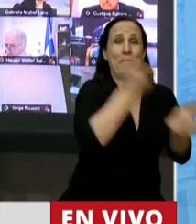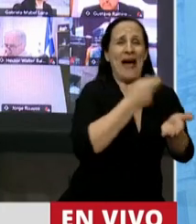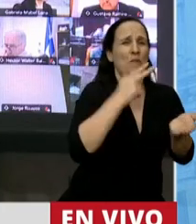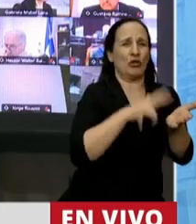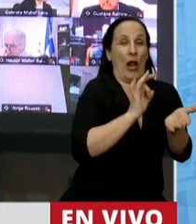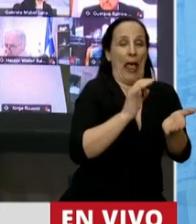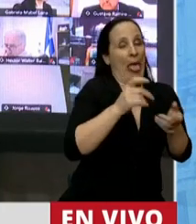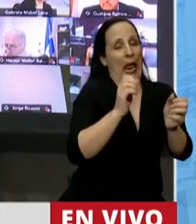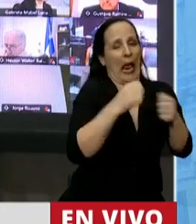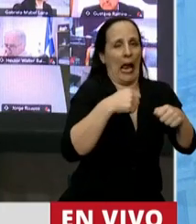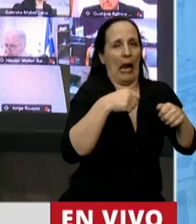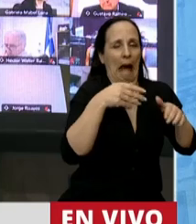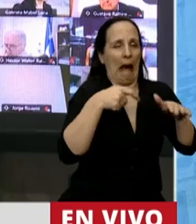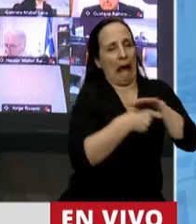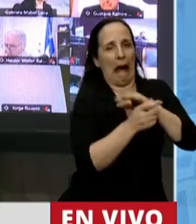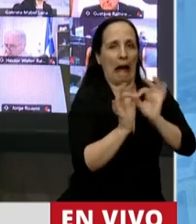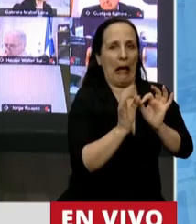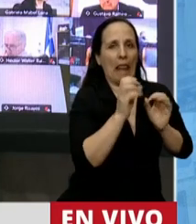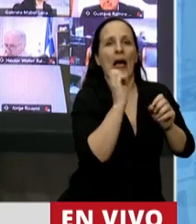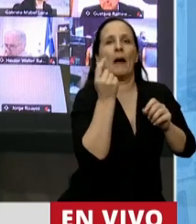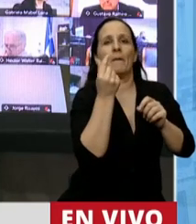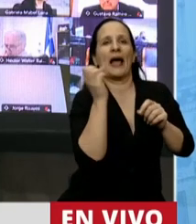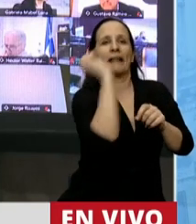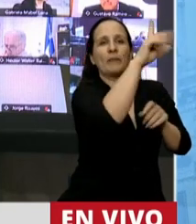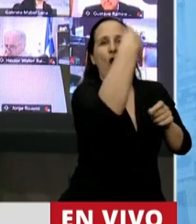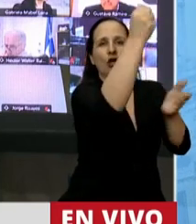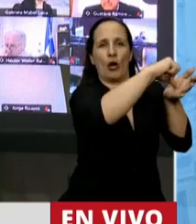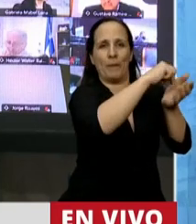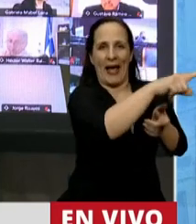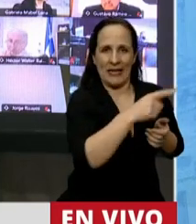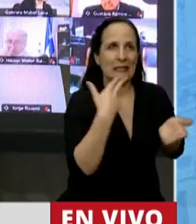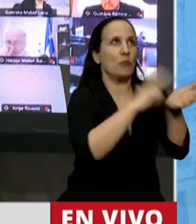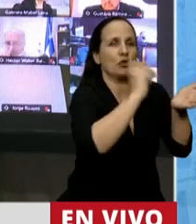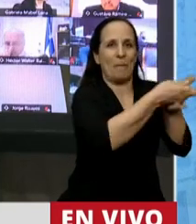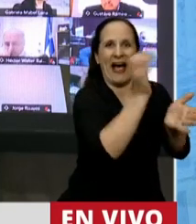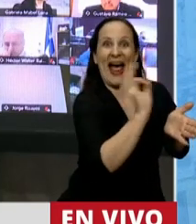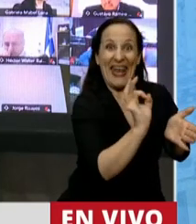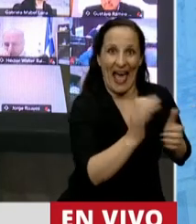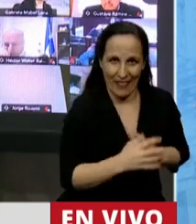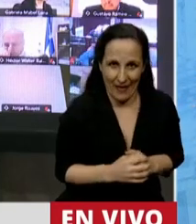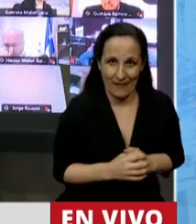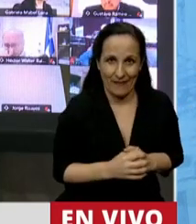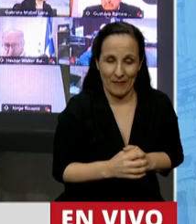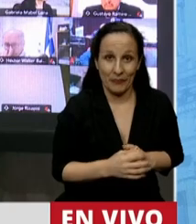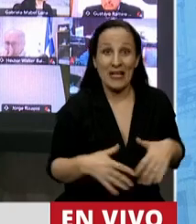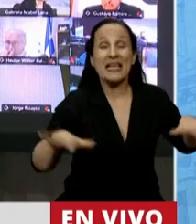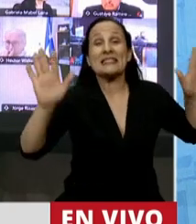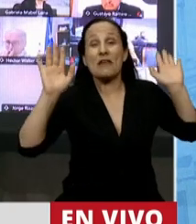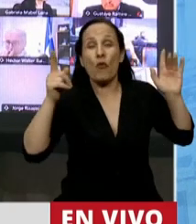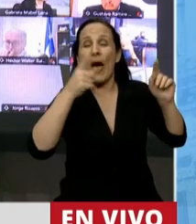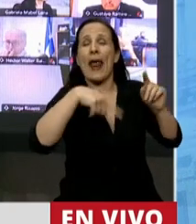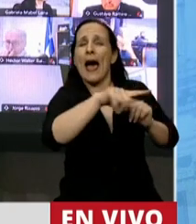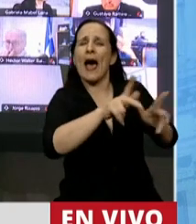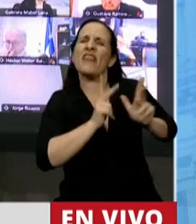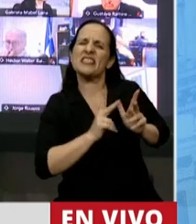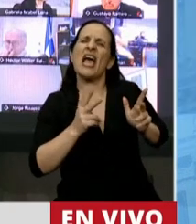Los que están arriba eluden y llevan la plata a los paraísos fiscales. Porque si me hubiesen dicho que con todos los